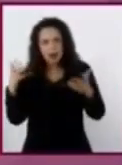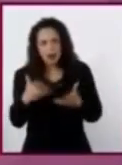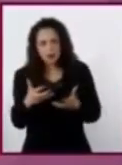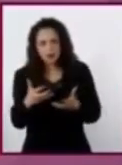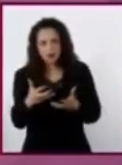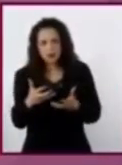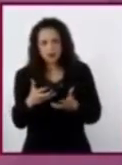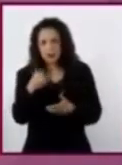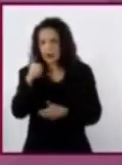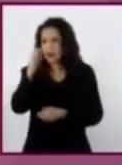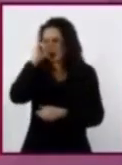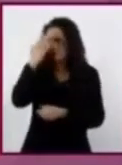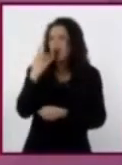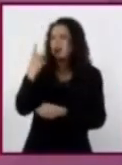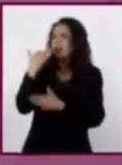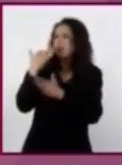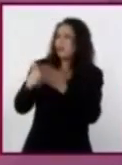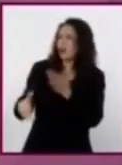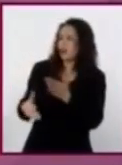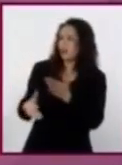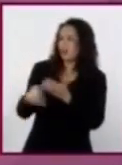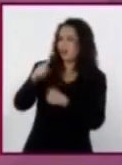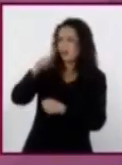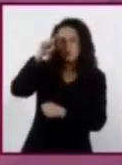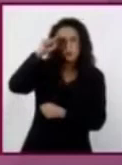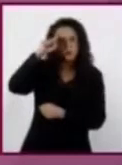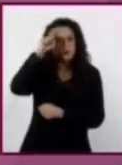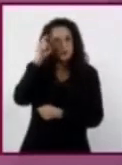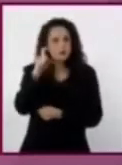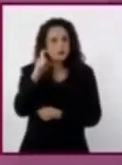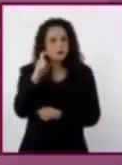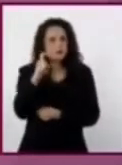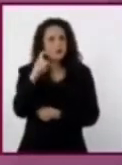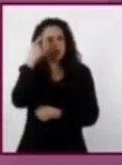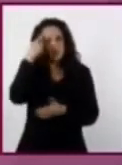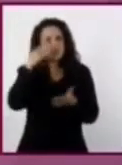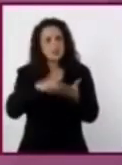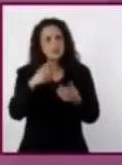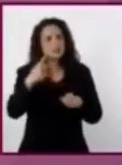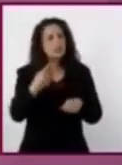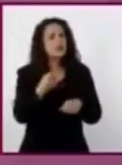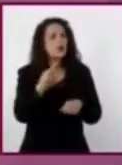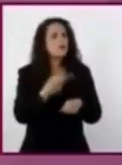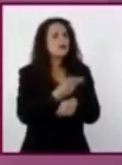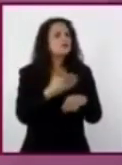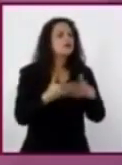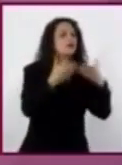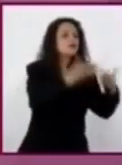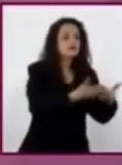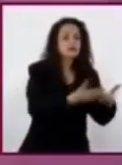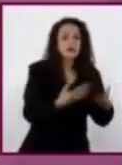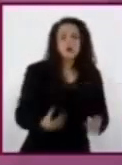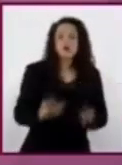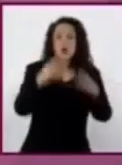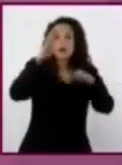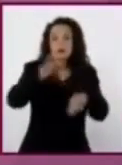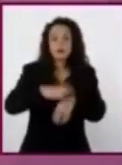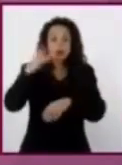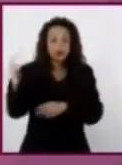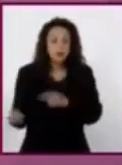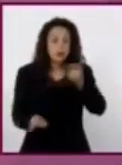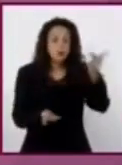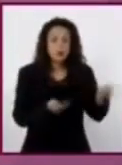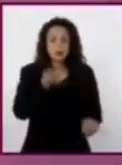falta en la imagen? ¿Qué crees que exista fuera de ella? ¿Cuántas preguntas más tendremos que hacer